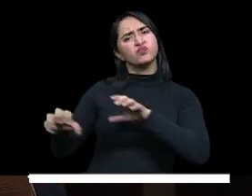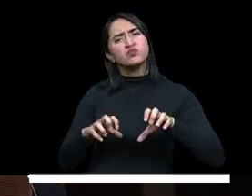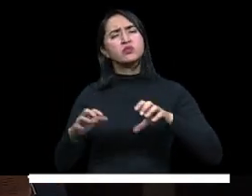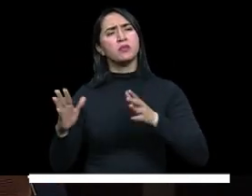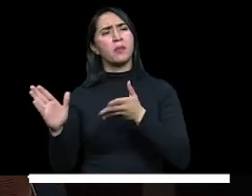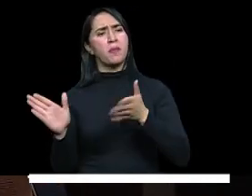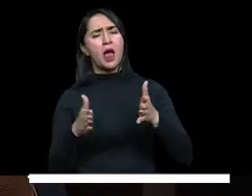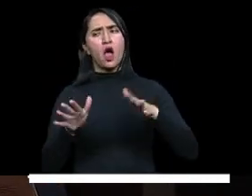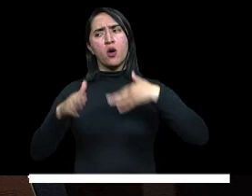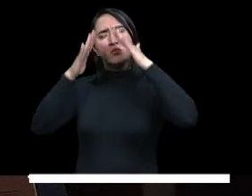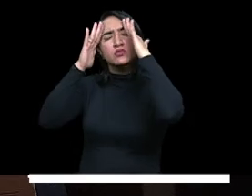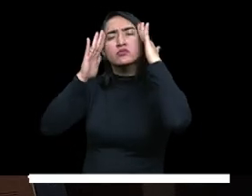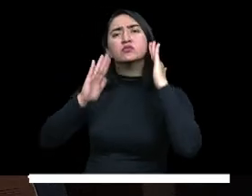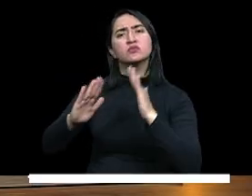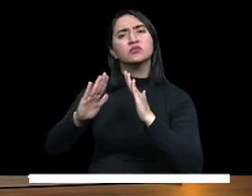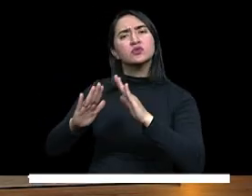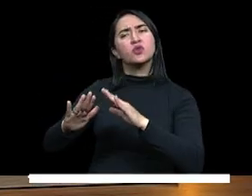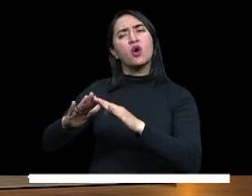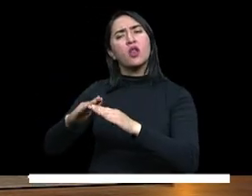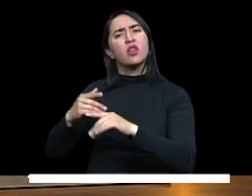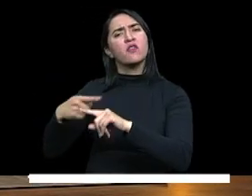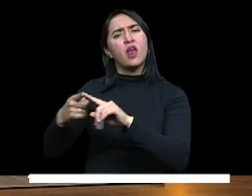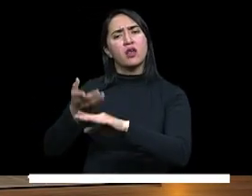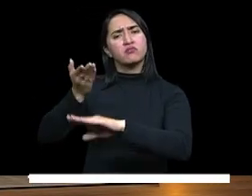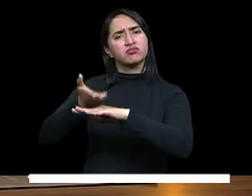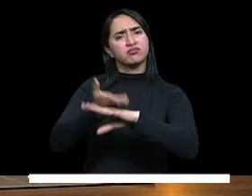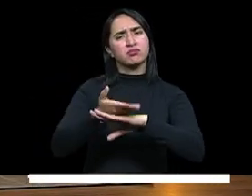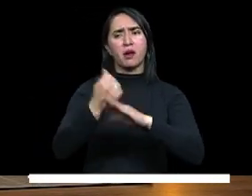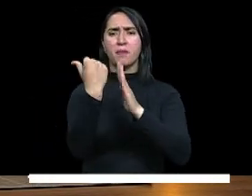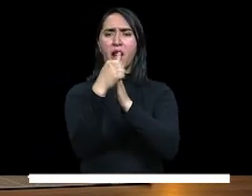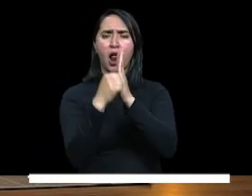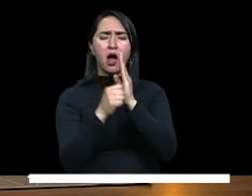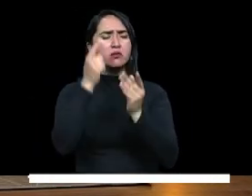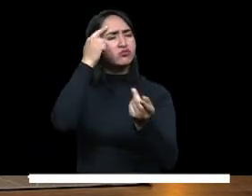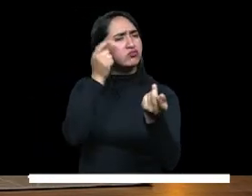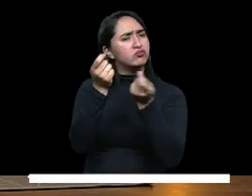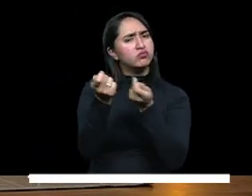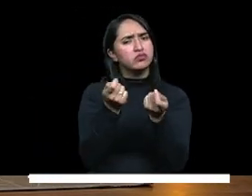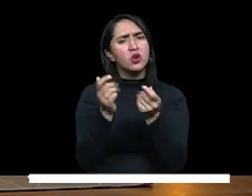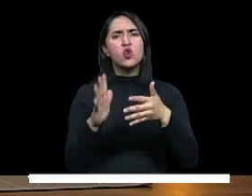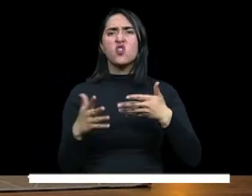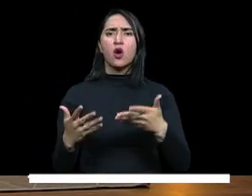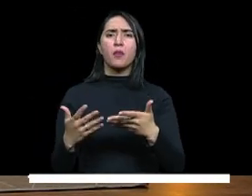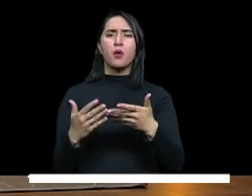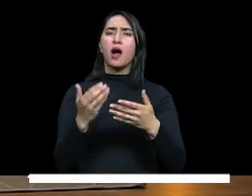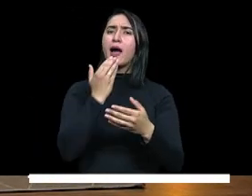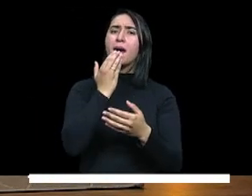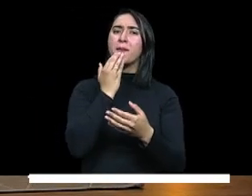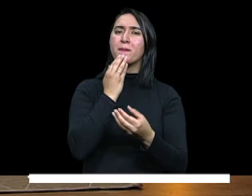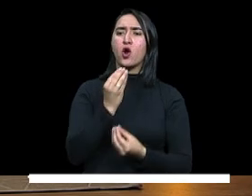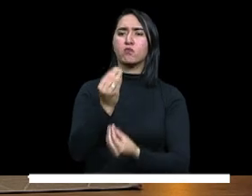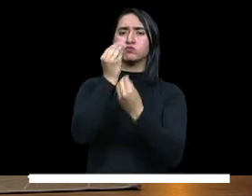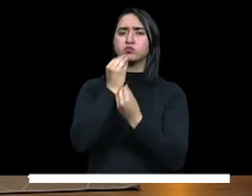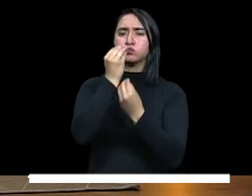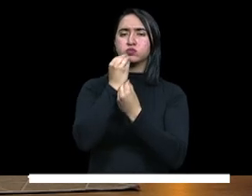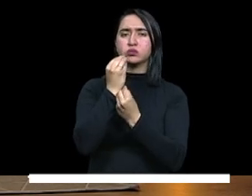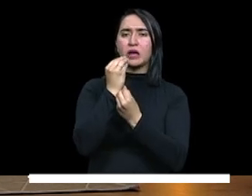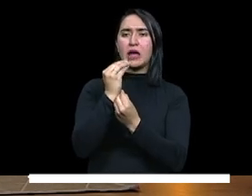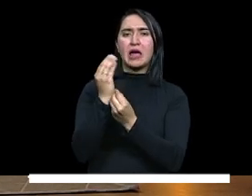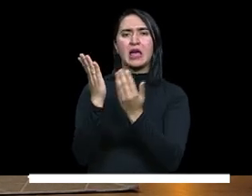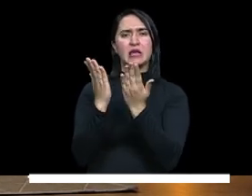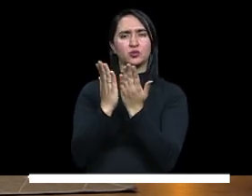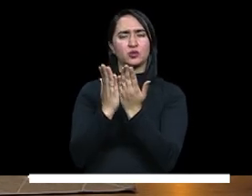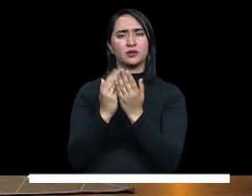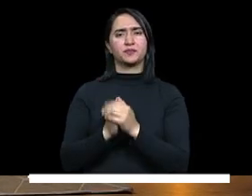las poblaciones más vulnerables a través de programas y estrategias como, por ejemplo, el de alimentación escolar. ¿Cómo